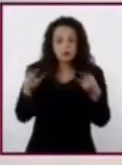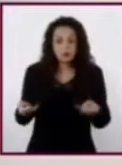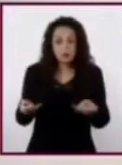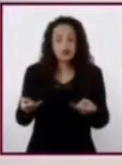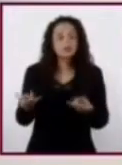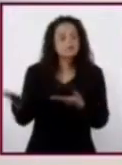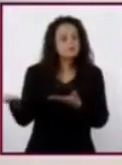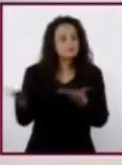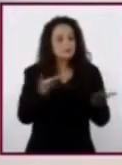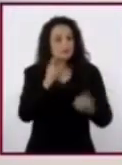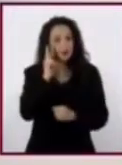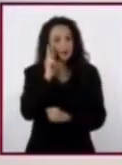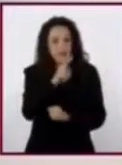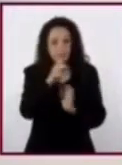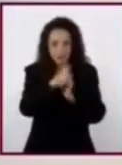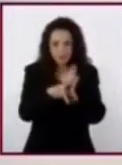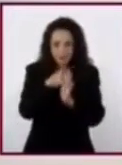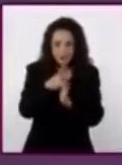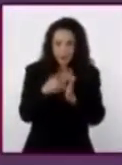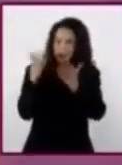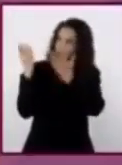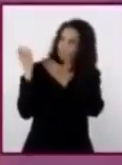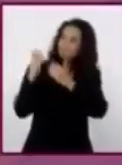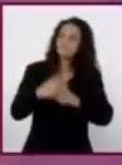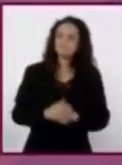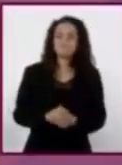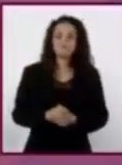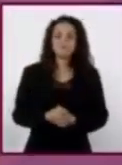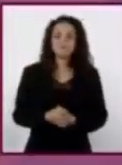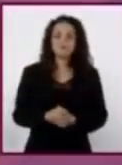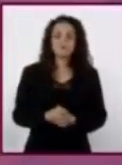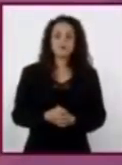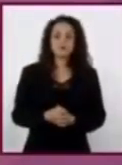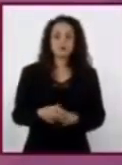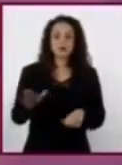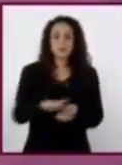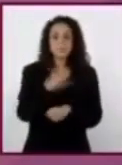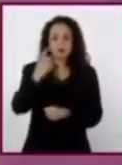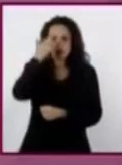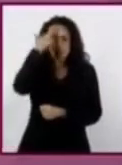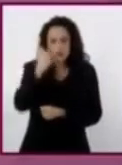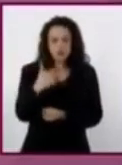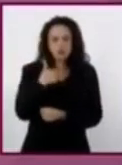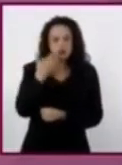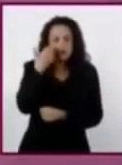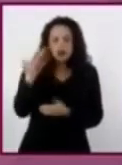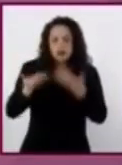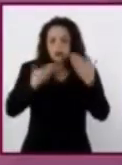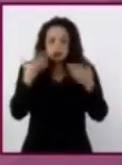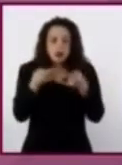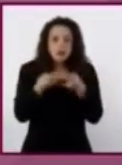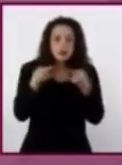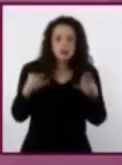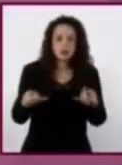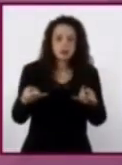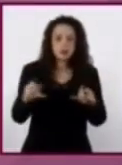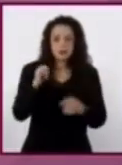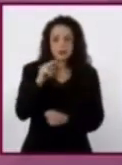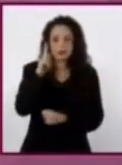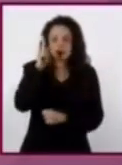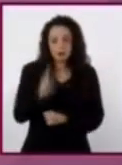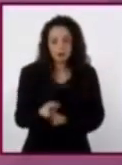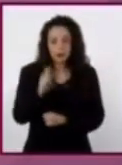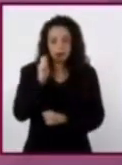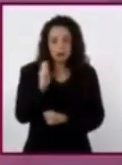invito a ver el siguiente video. Una de las razones por las que decidí estudiar historia fue, sin duda, la